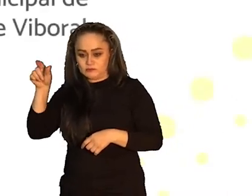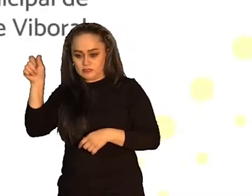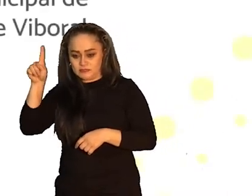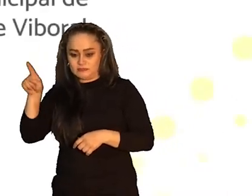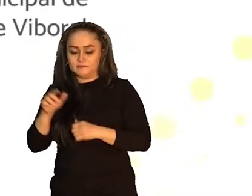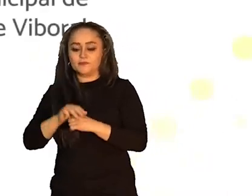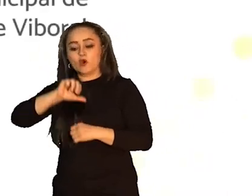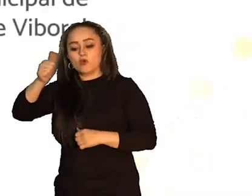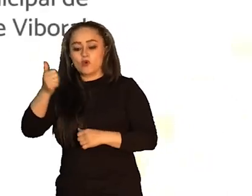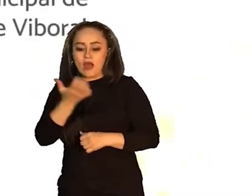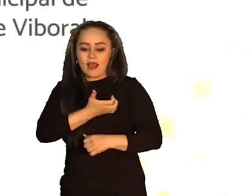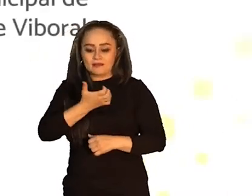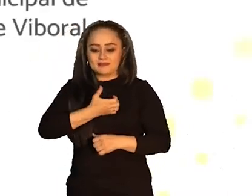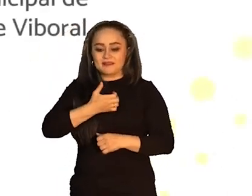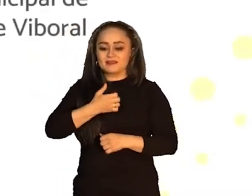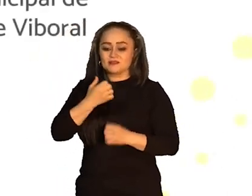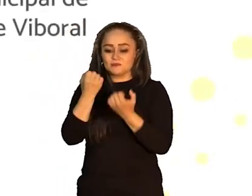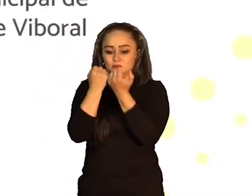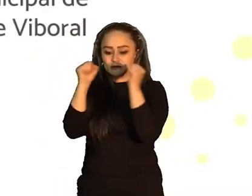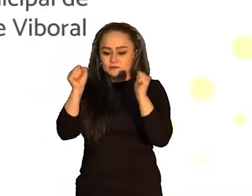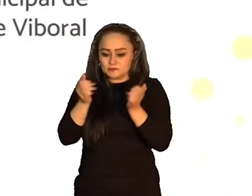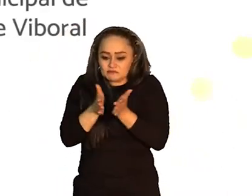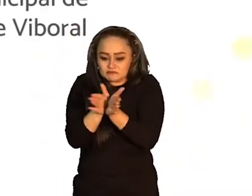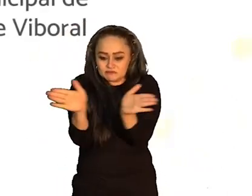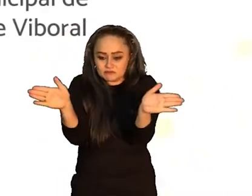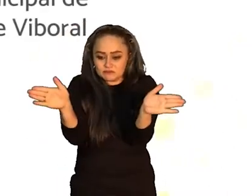Alcaldía Municipal del Carmen de Viboral